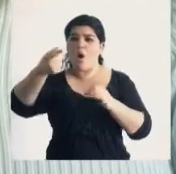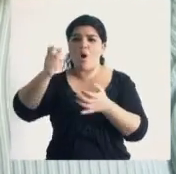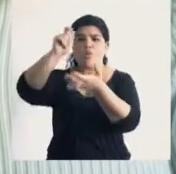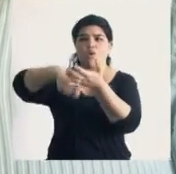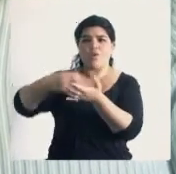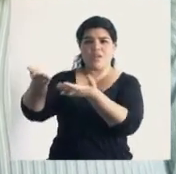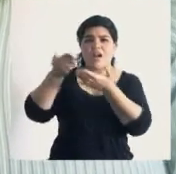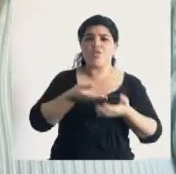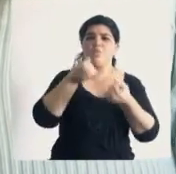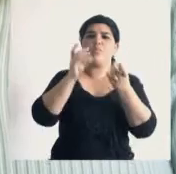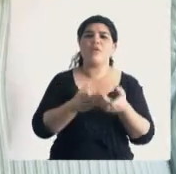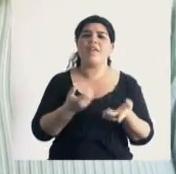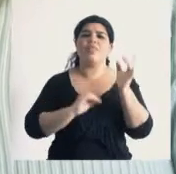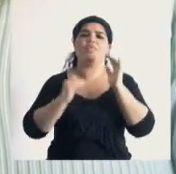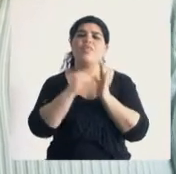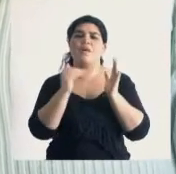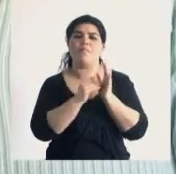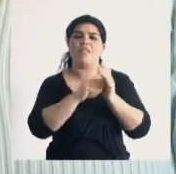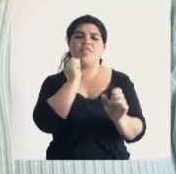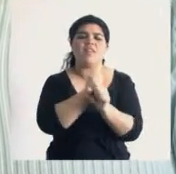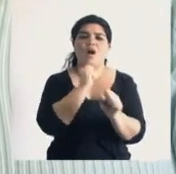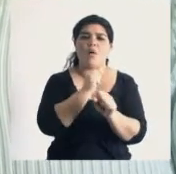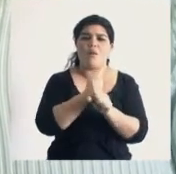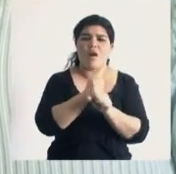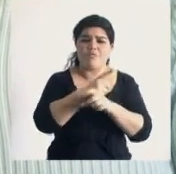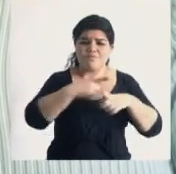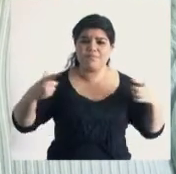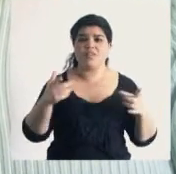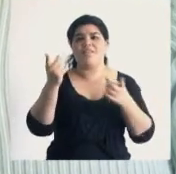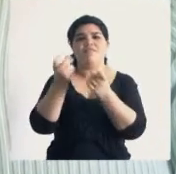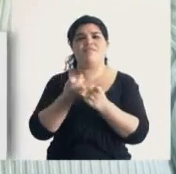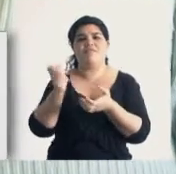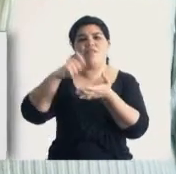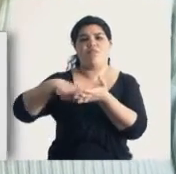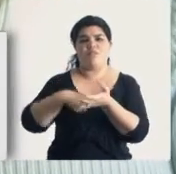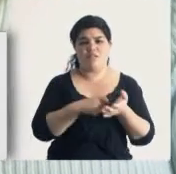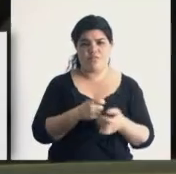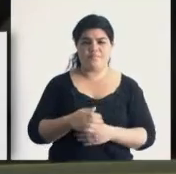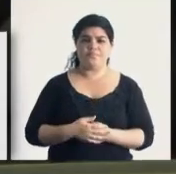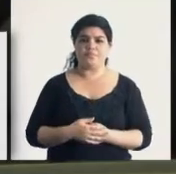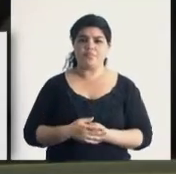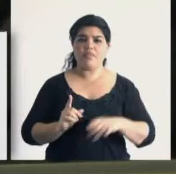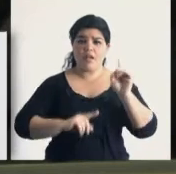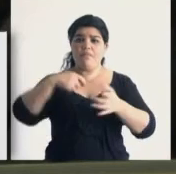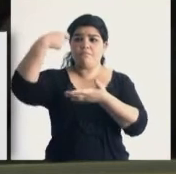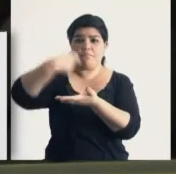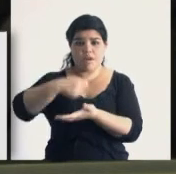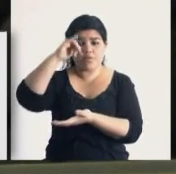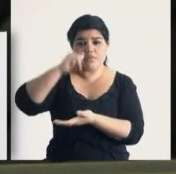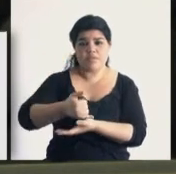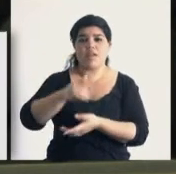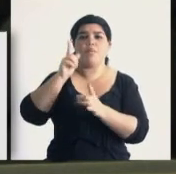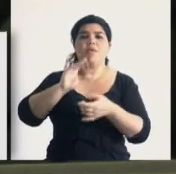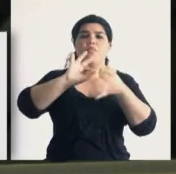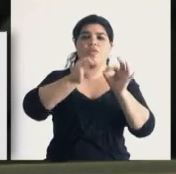externos, en caso de ser necesario, por la cantidad de trabajo que vaya llegando, según los pedidos. Sí tiene un costo el